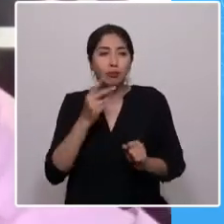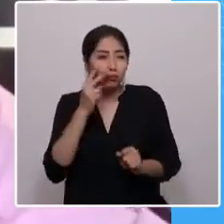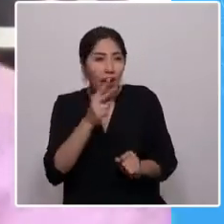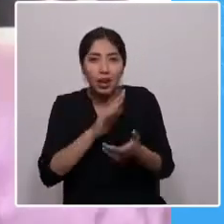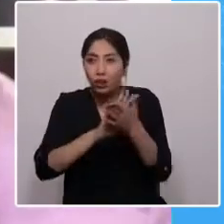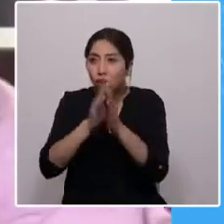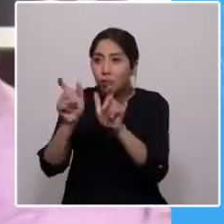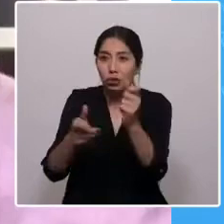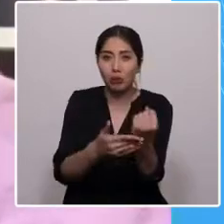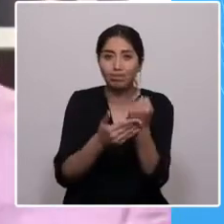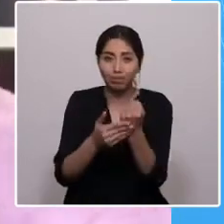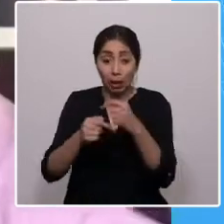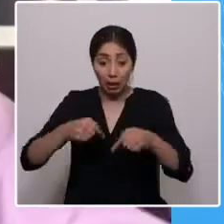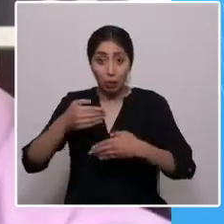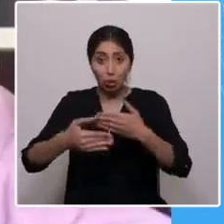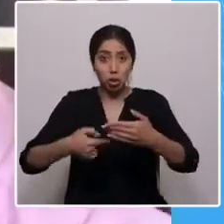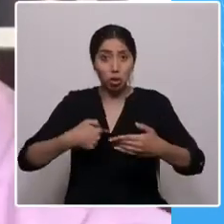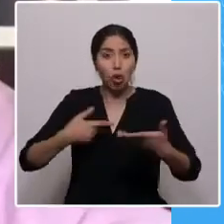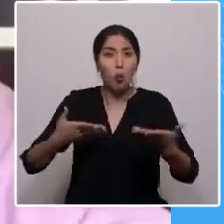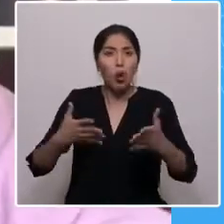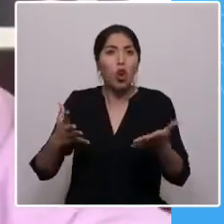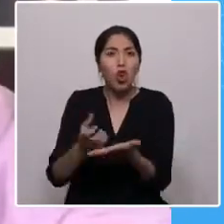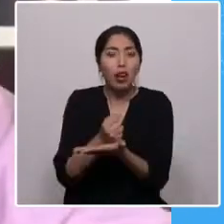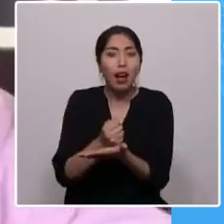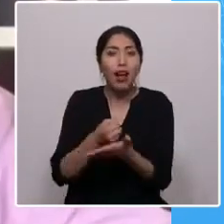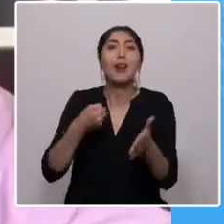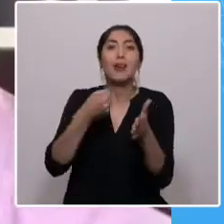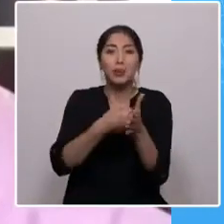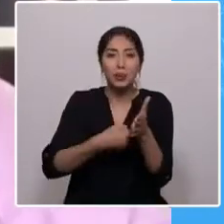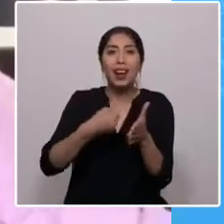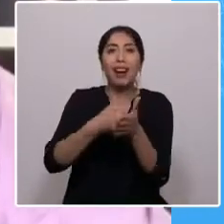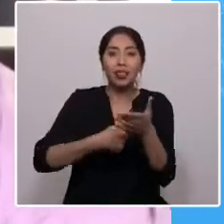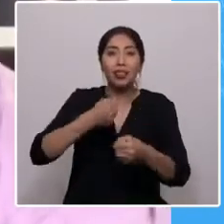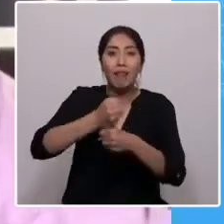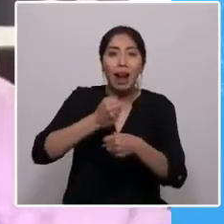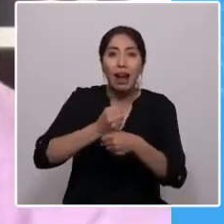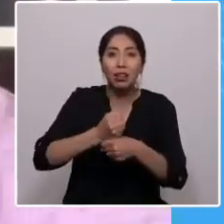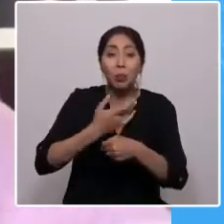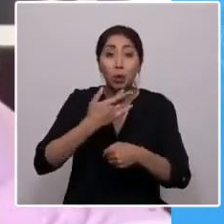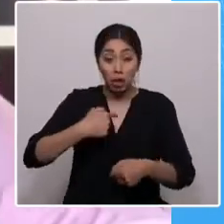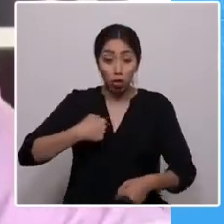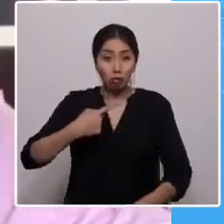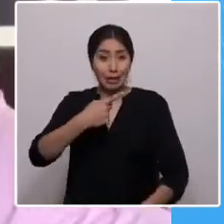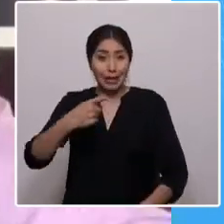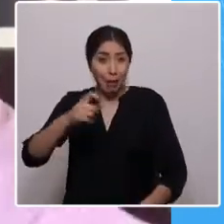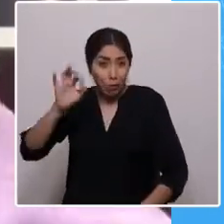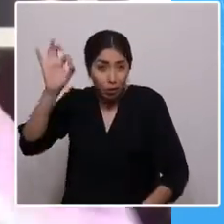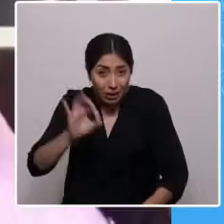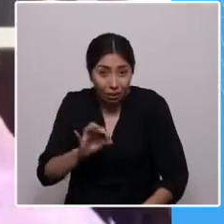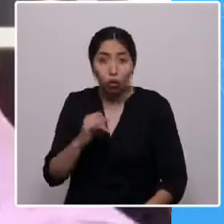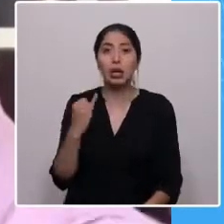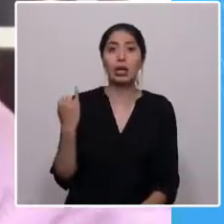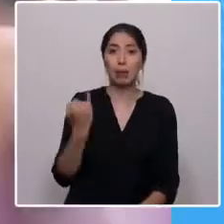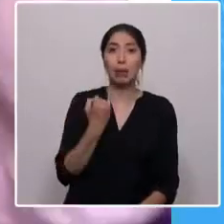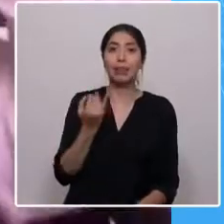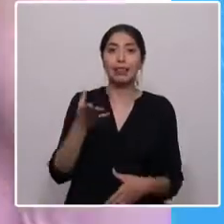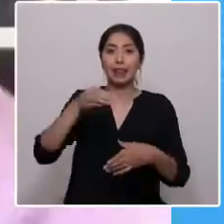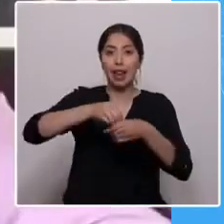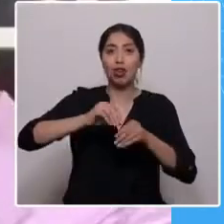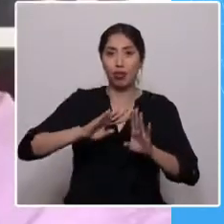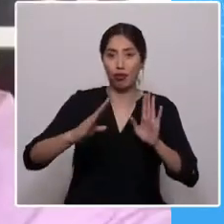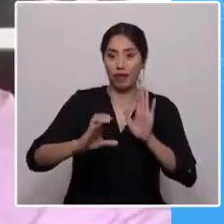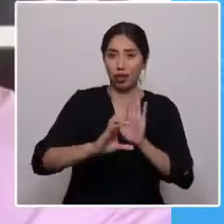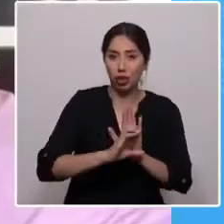siempre, trabajando y luchando. Y primero por ser el único 100% independiente en la convención. Fuera de pacto, sin